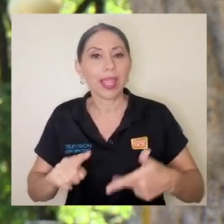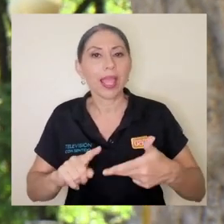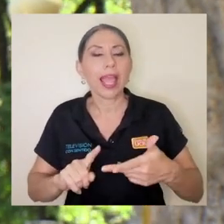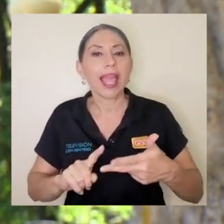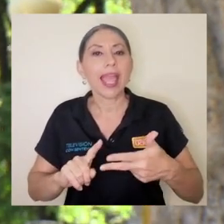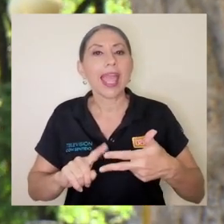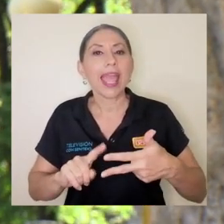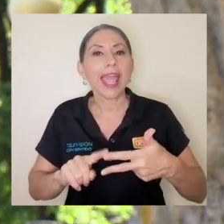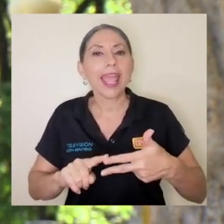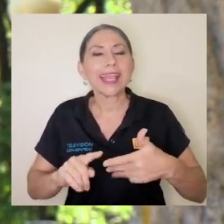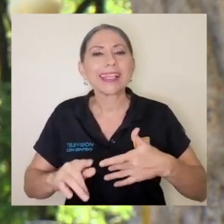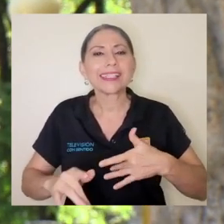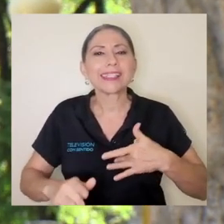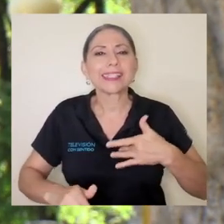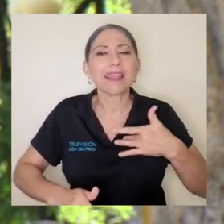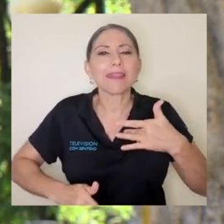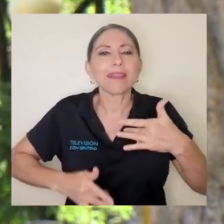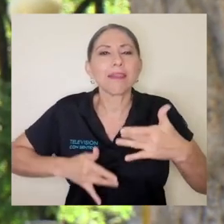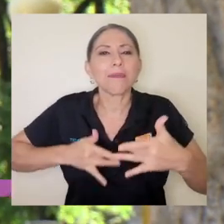El sentimiento